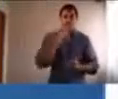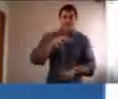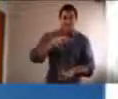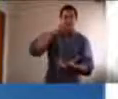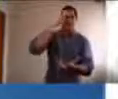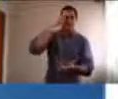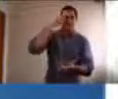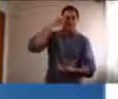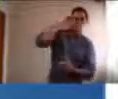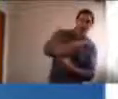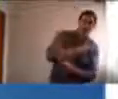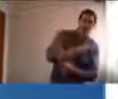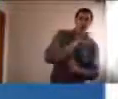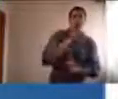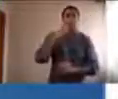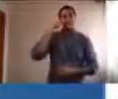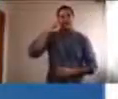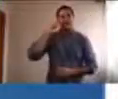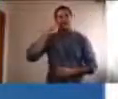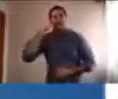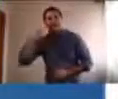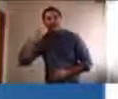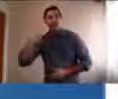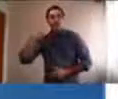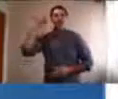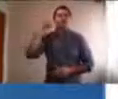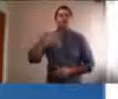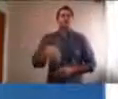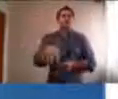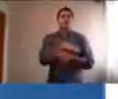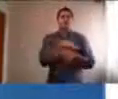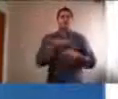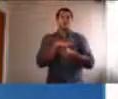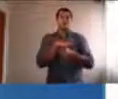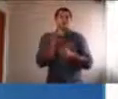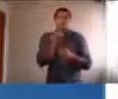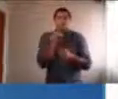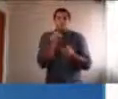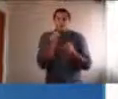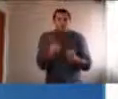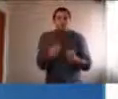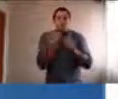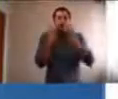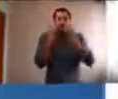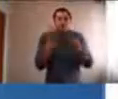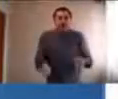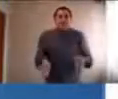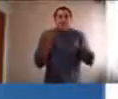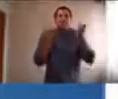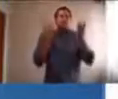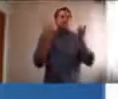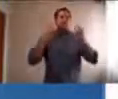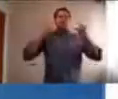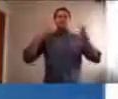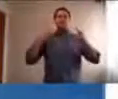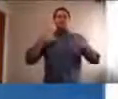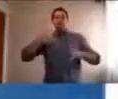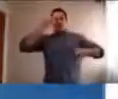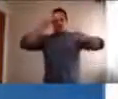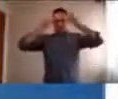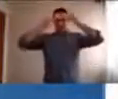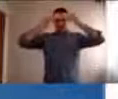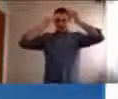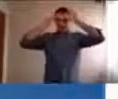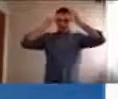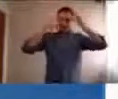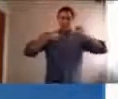de esto una situación maravillosa, maravillosa de aprendizaje. Creo que la luz va a tener que